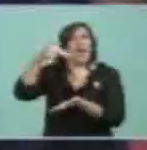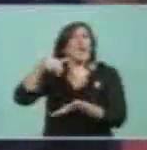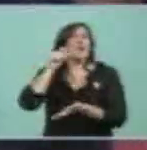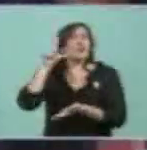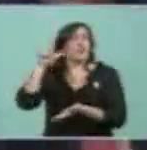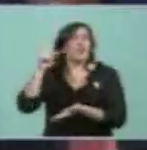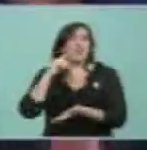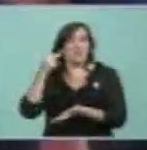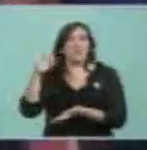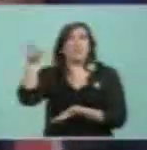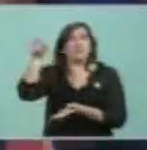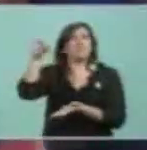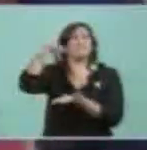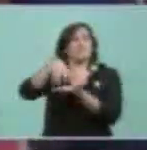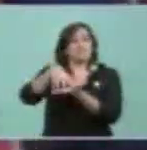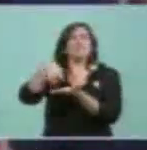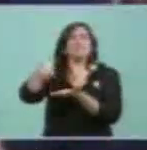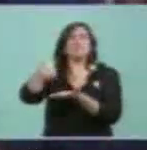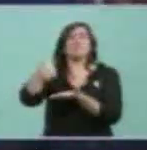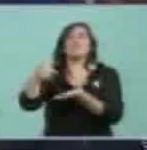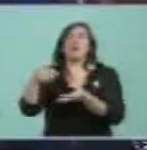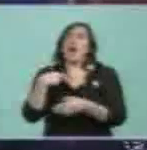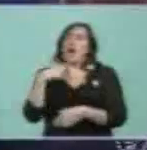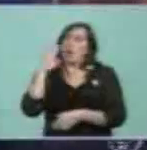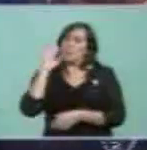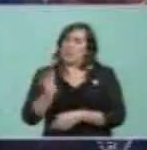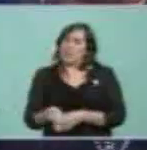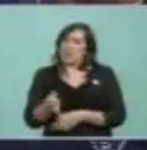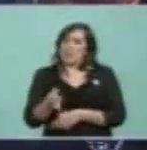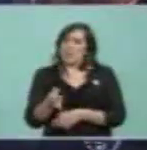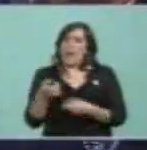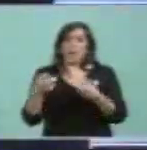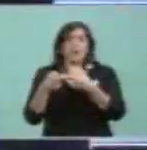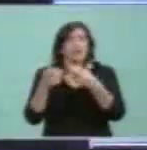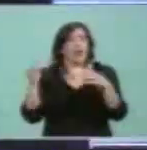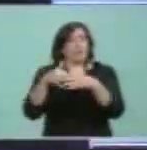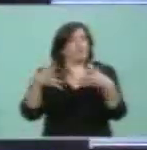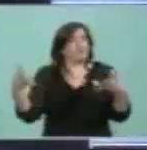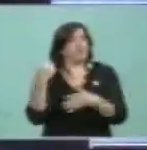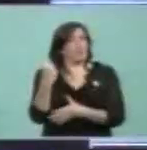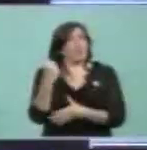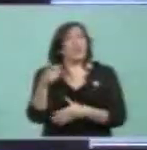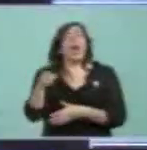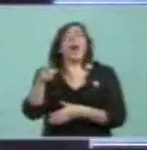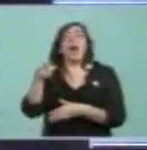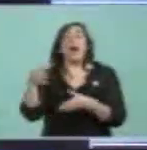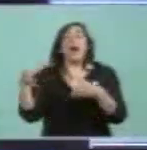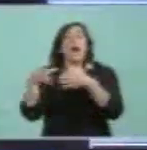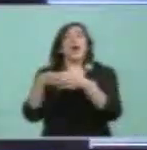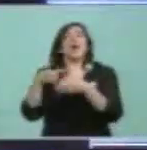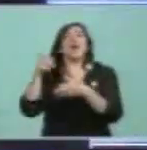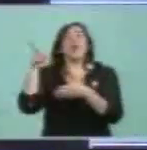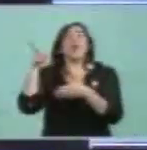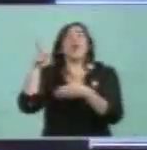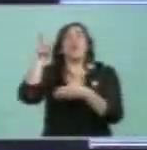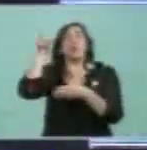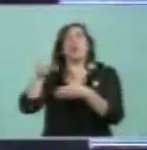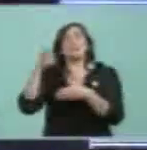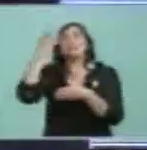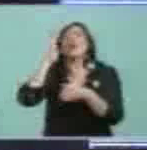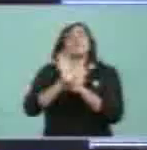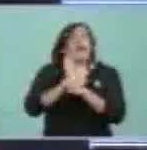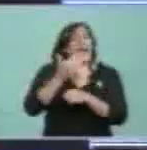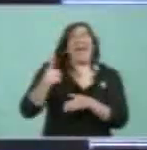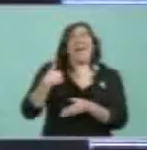Internacional Socialista, y ahí me enteré que además del monumento Agostino Neto, que es el padre de la patria, de San